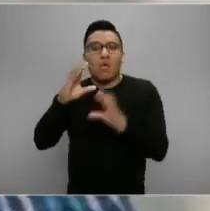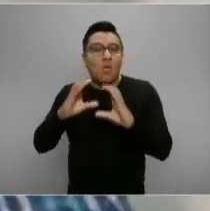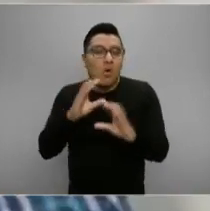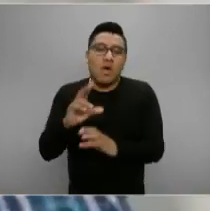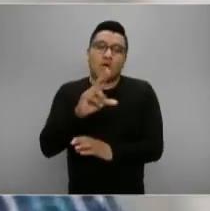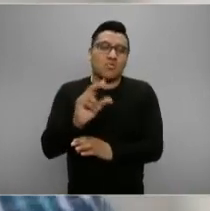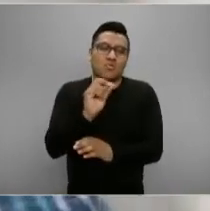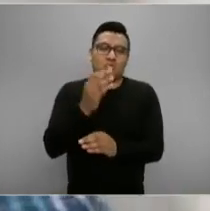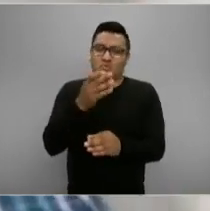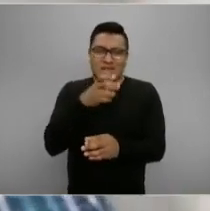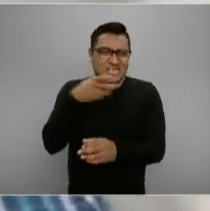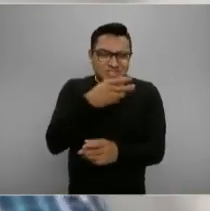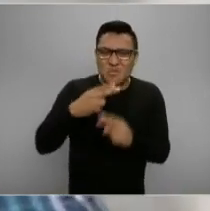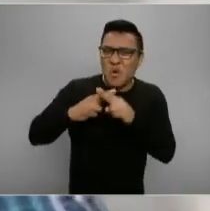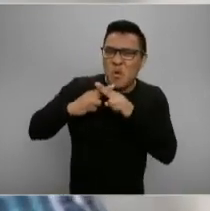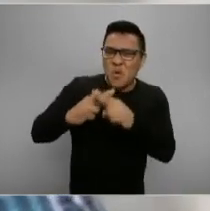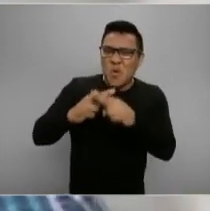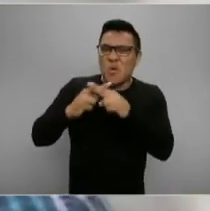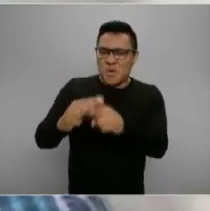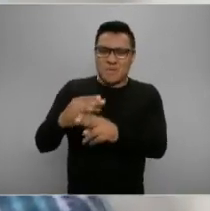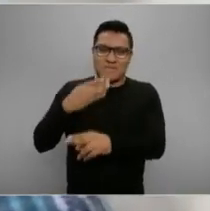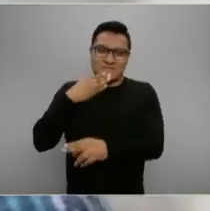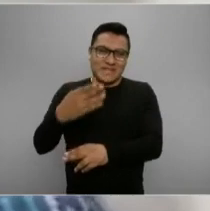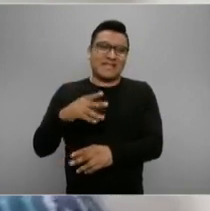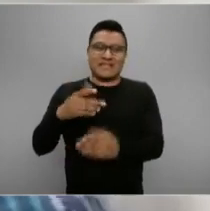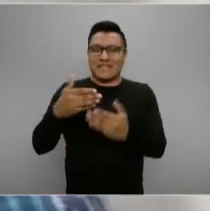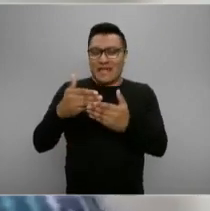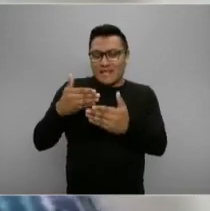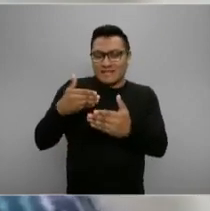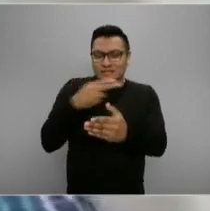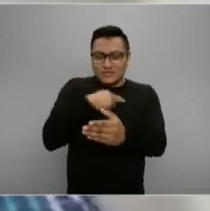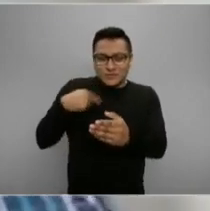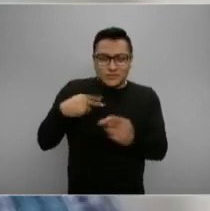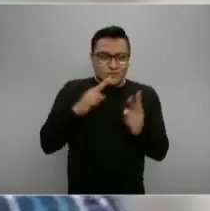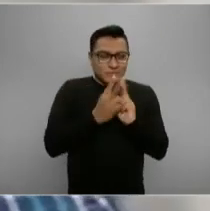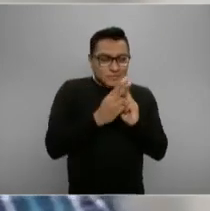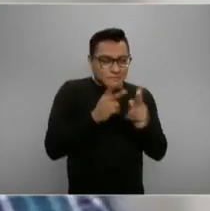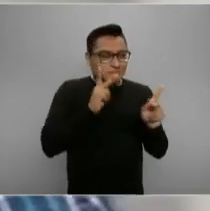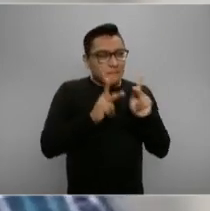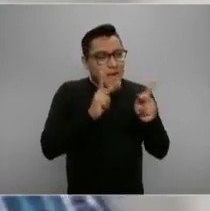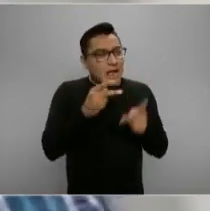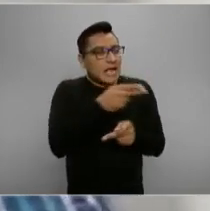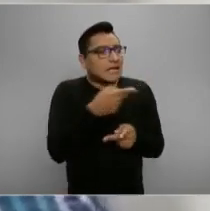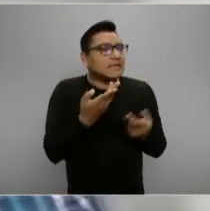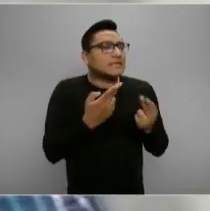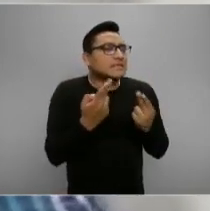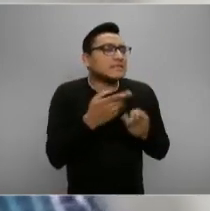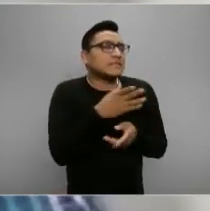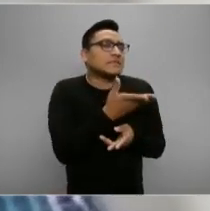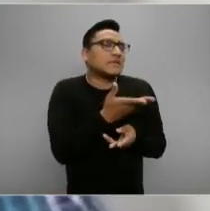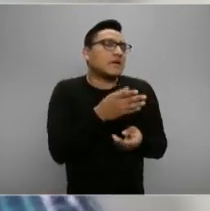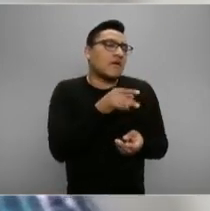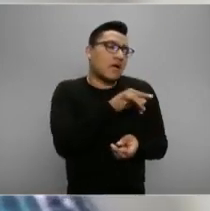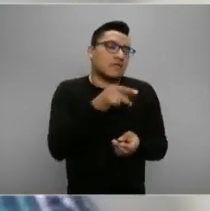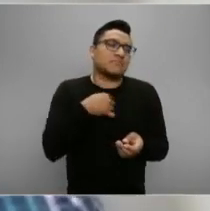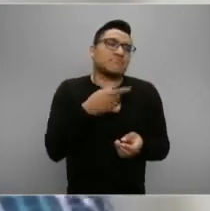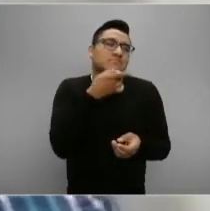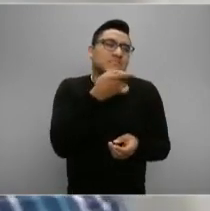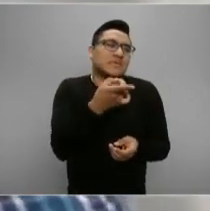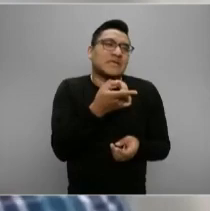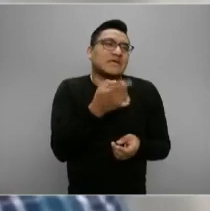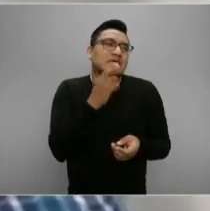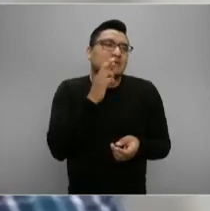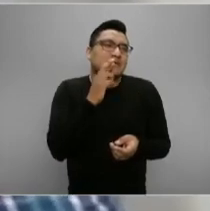haber preguntado con los vecinos qué es lo que quieren, haber presentado los proyectos, haber tenido, digamos, una respuesta favorable,